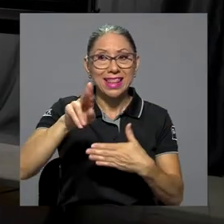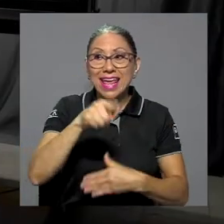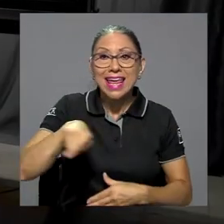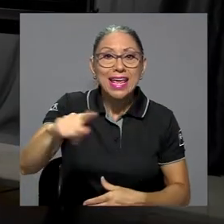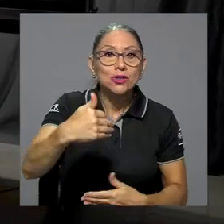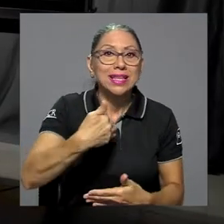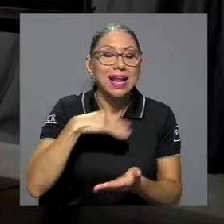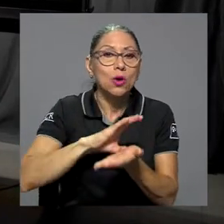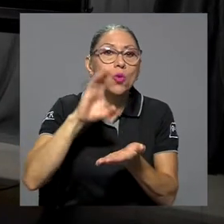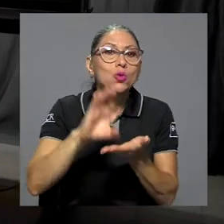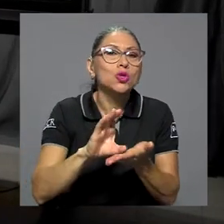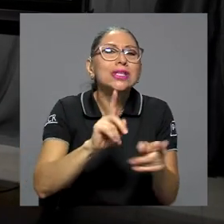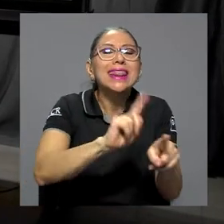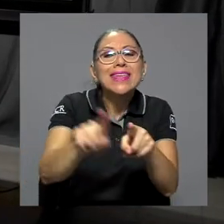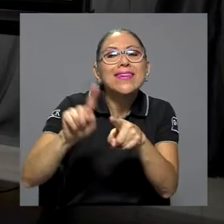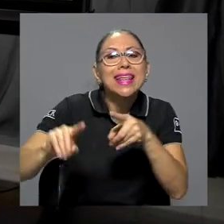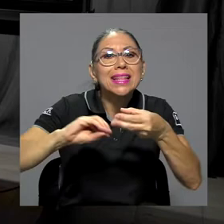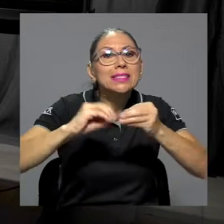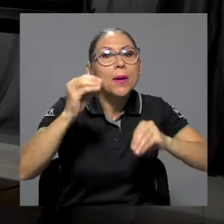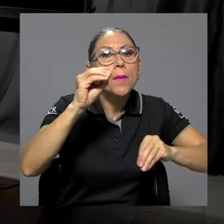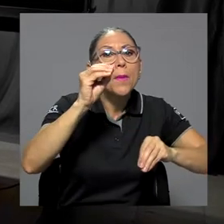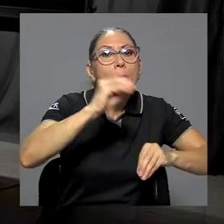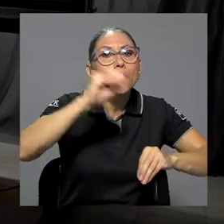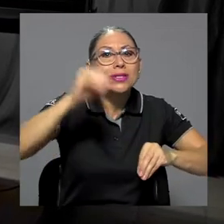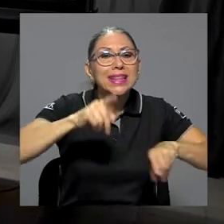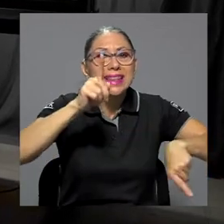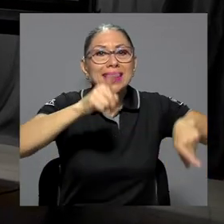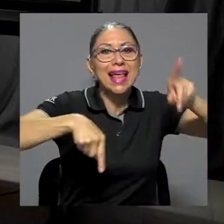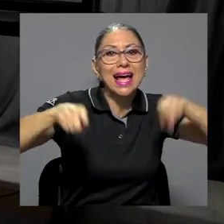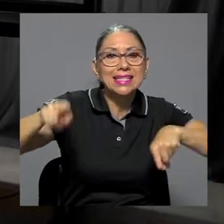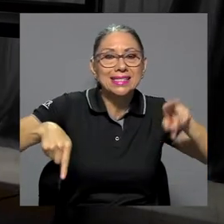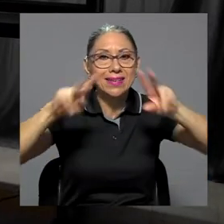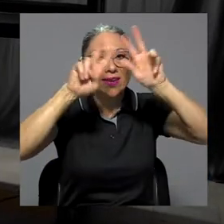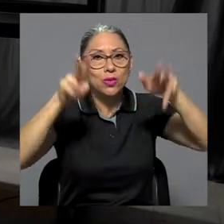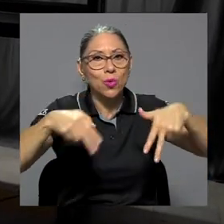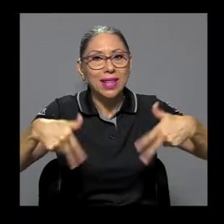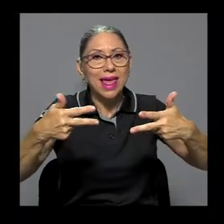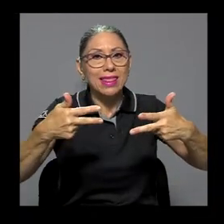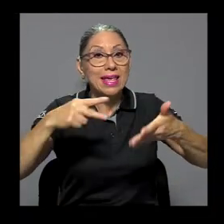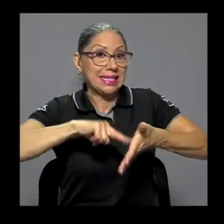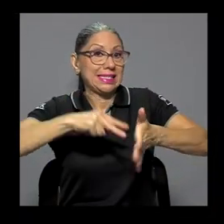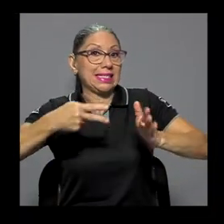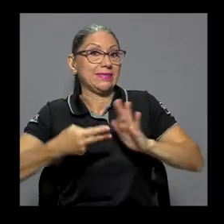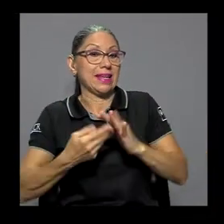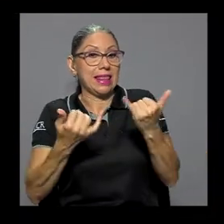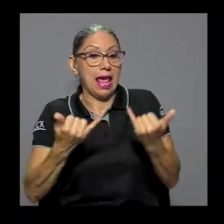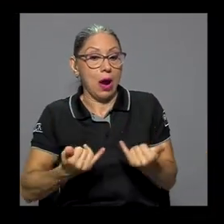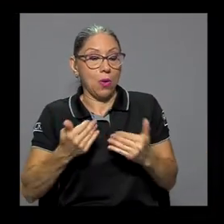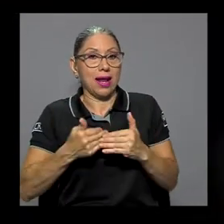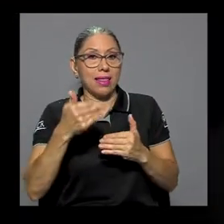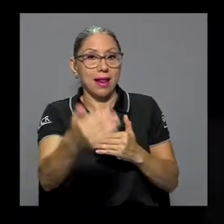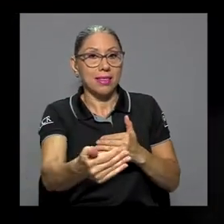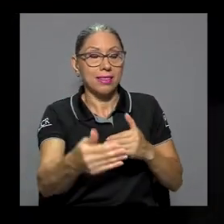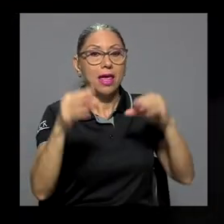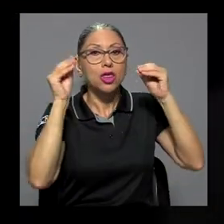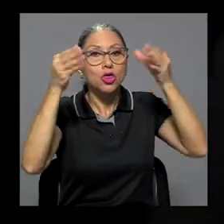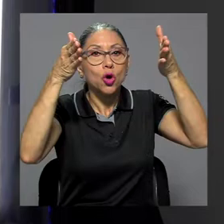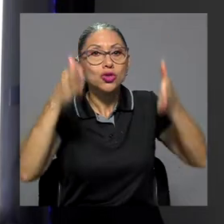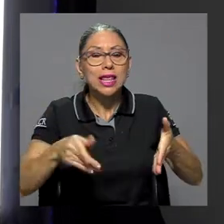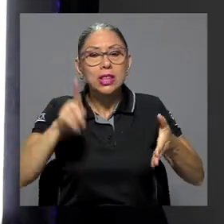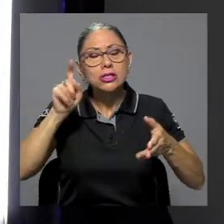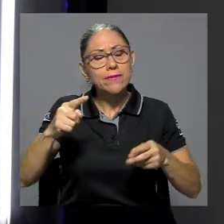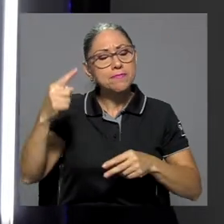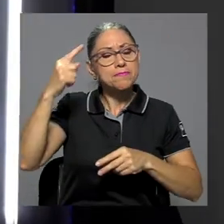recibirán cursos con diferentes grados de virtualidad. Esto supondrá que de ahora en adelante los docentes